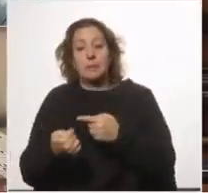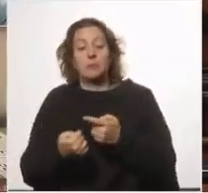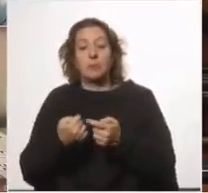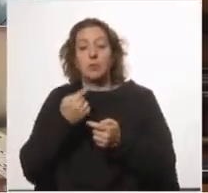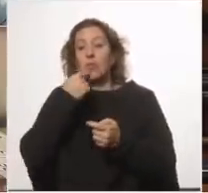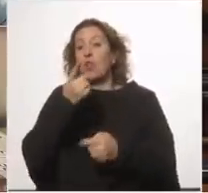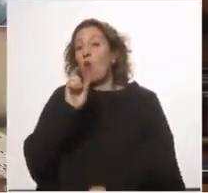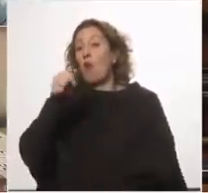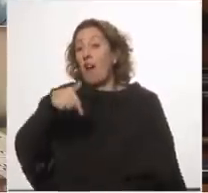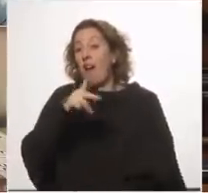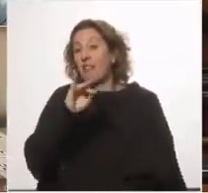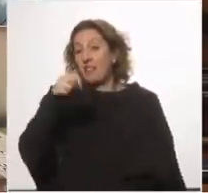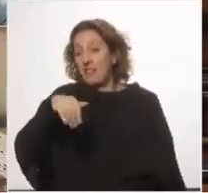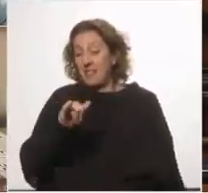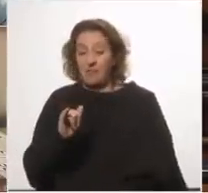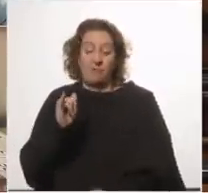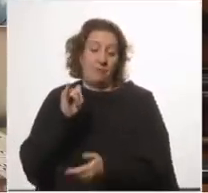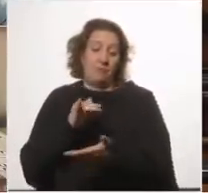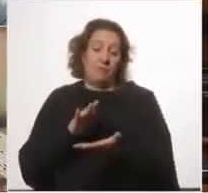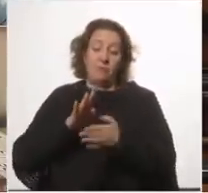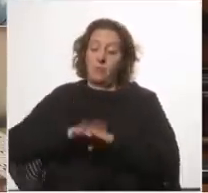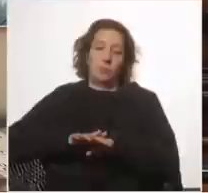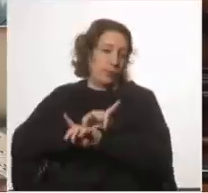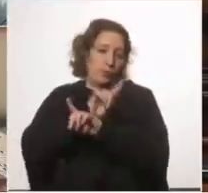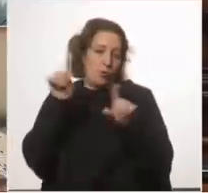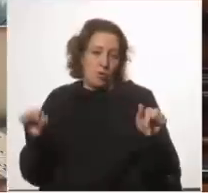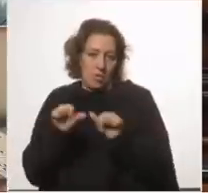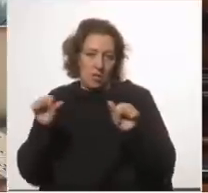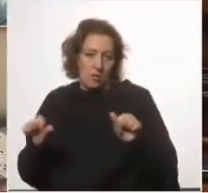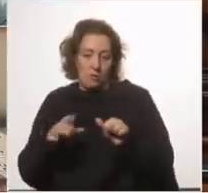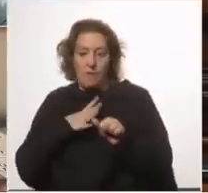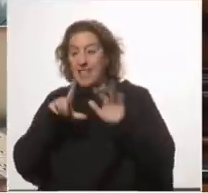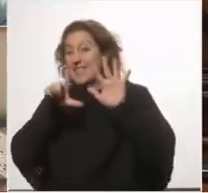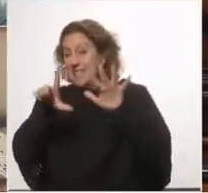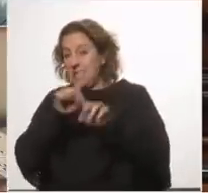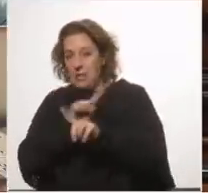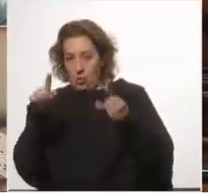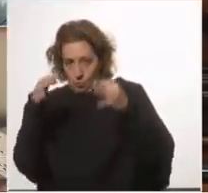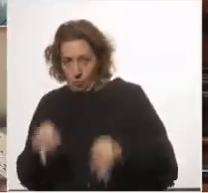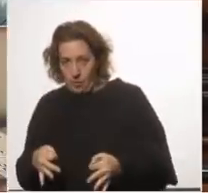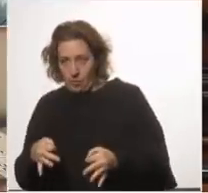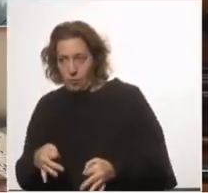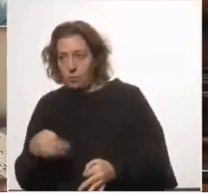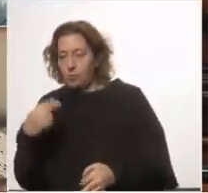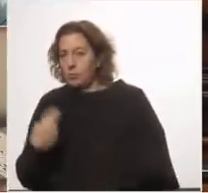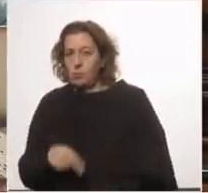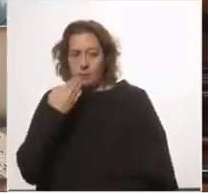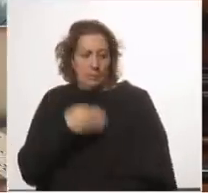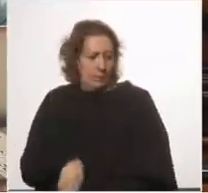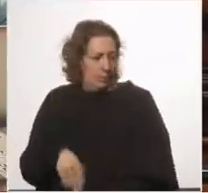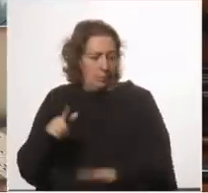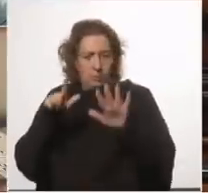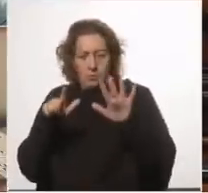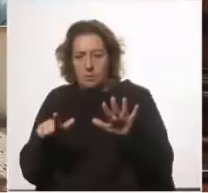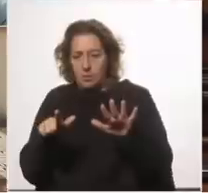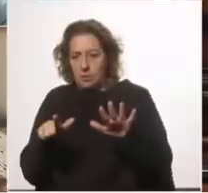punteó los puntos que no se habían llevado y había 7 por lo menos que no se habían cumplido, nunca nos da la cuenta de que 7 fueran